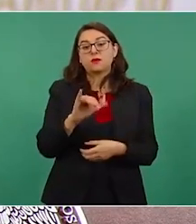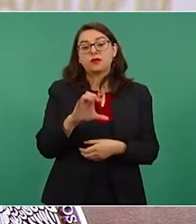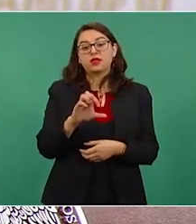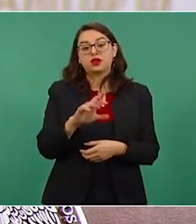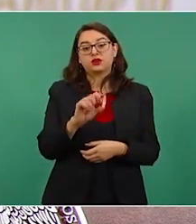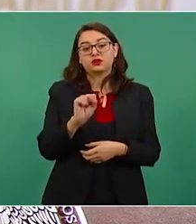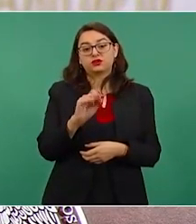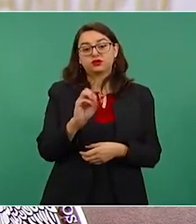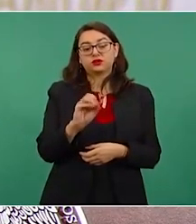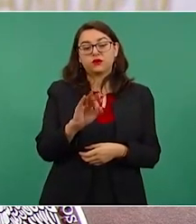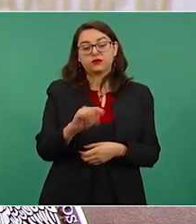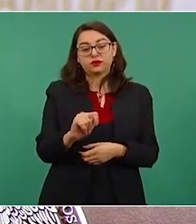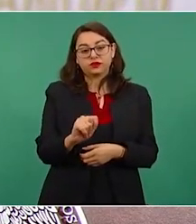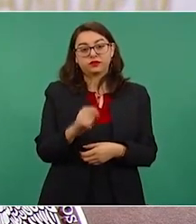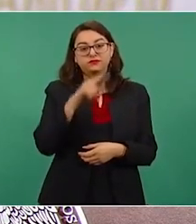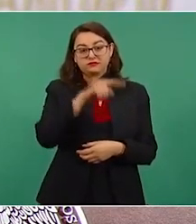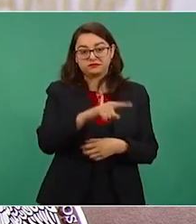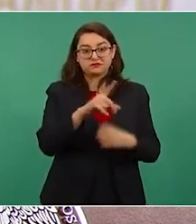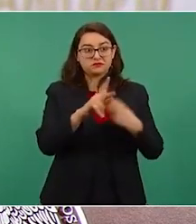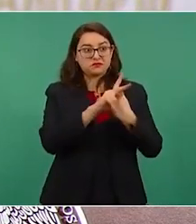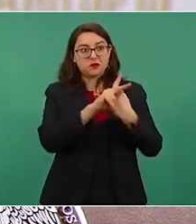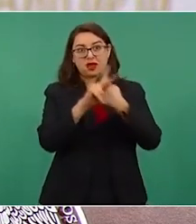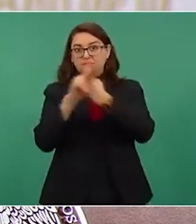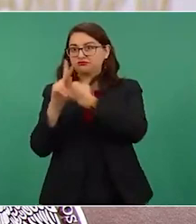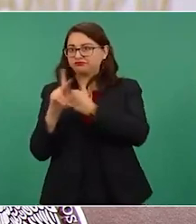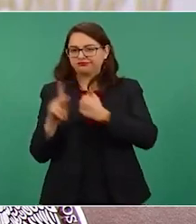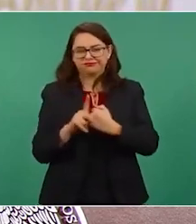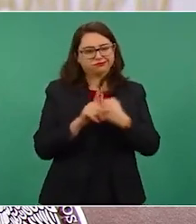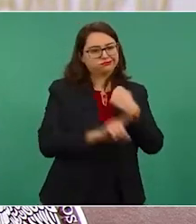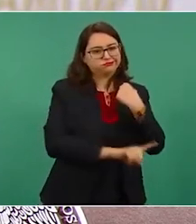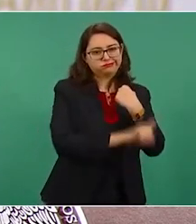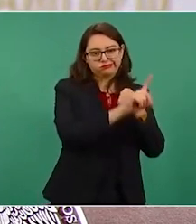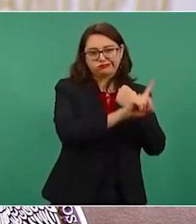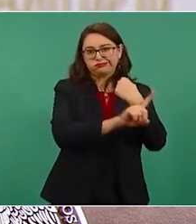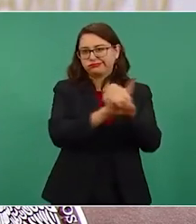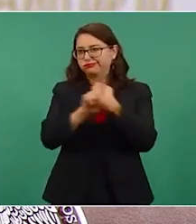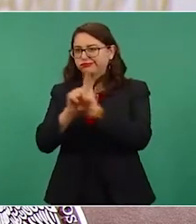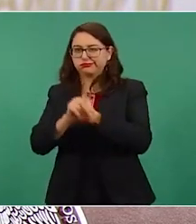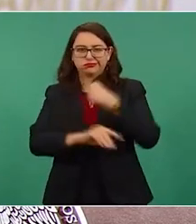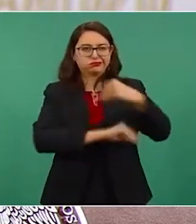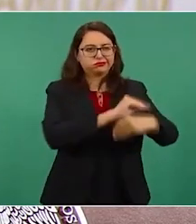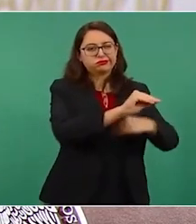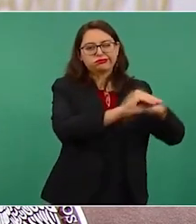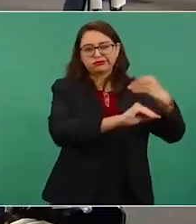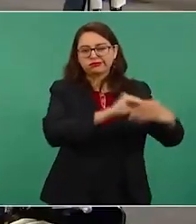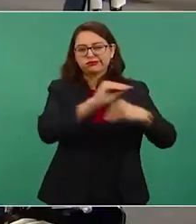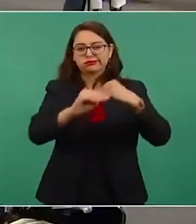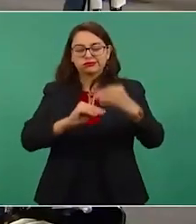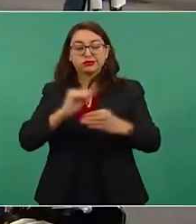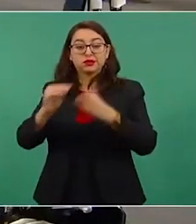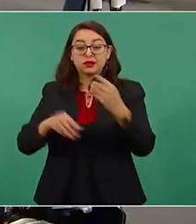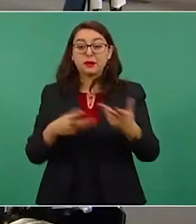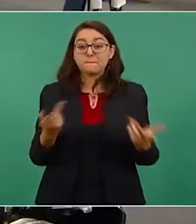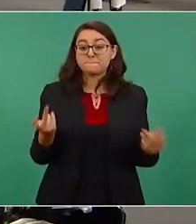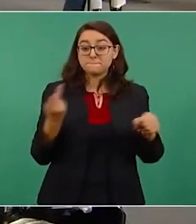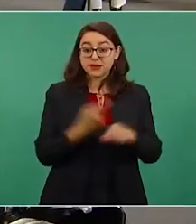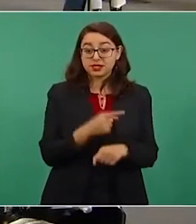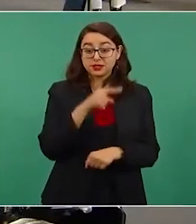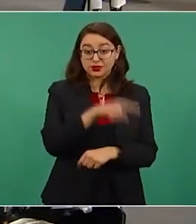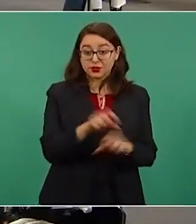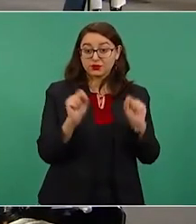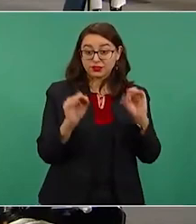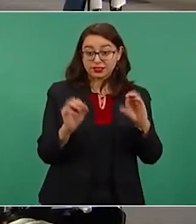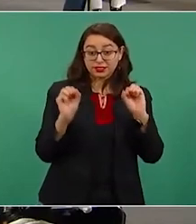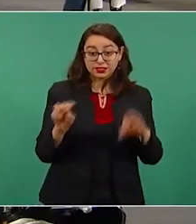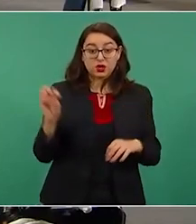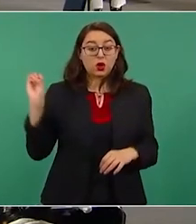diversas polémicas mundiales. La World Justice Project, que tiene oficinas en Washington, Seattle,